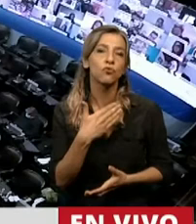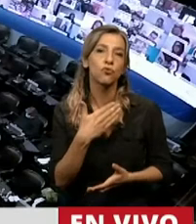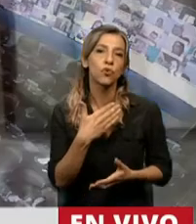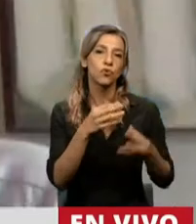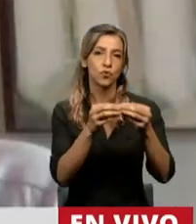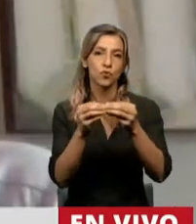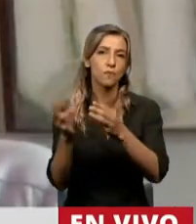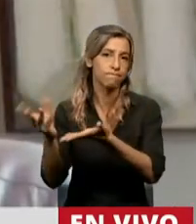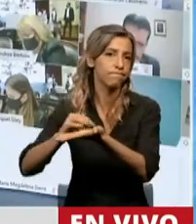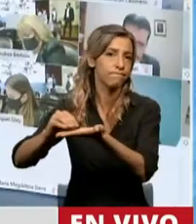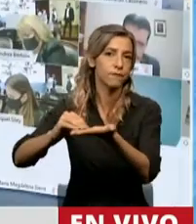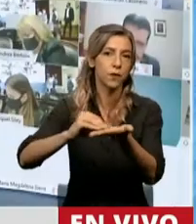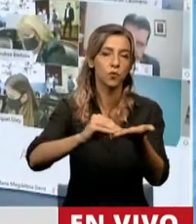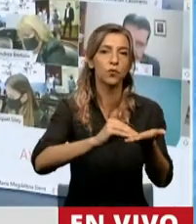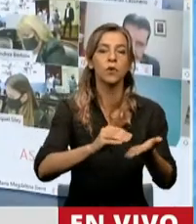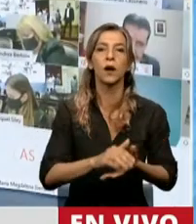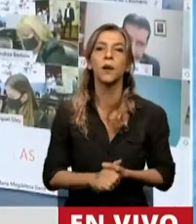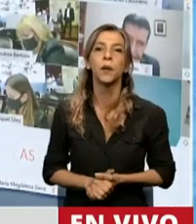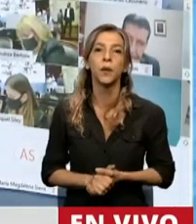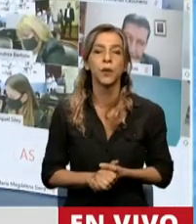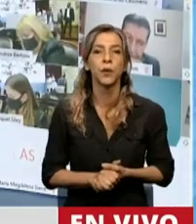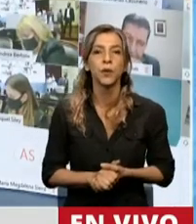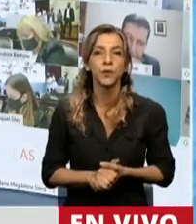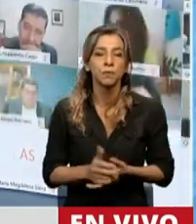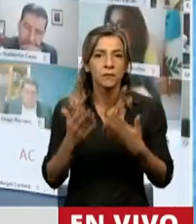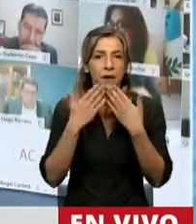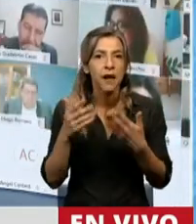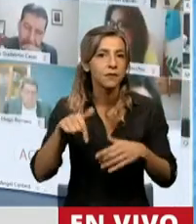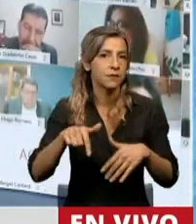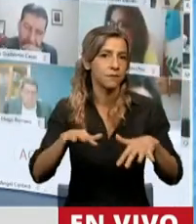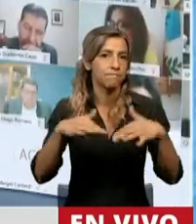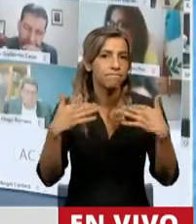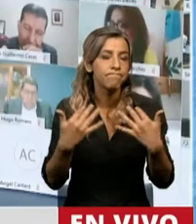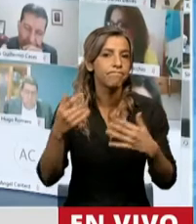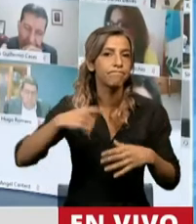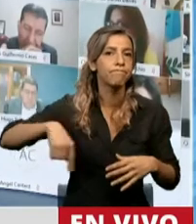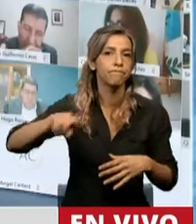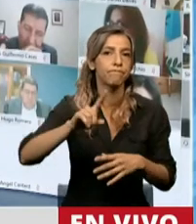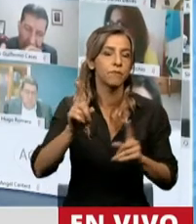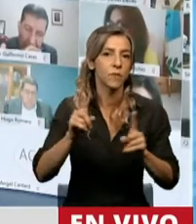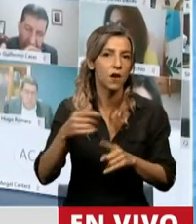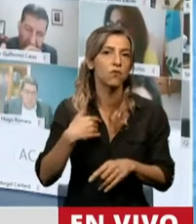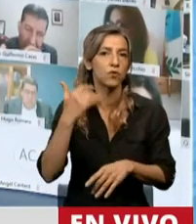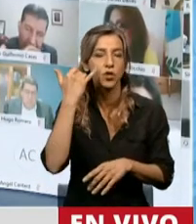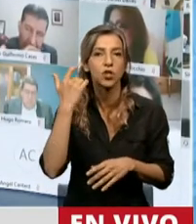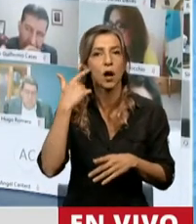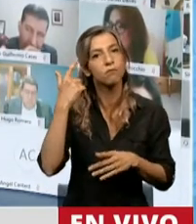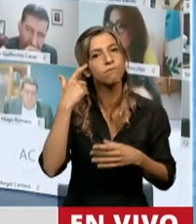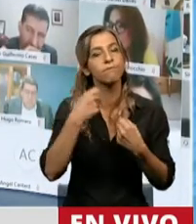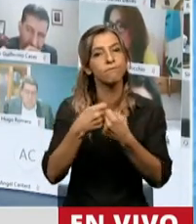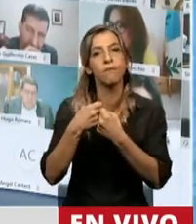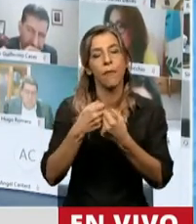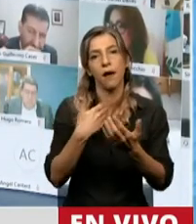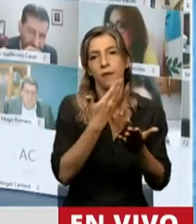permitido que represente este congreso en el Ministerio de Justicia en temas tan esenciales y